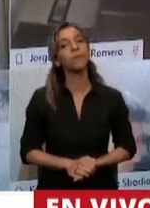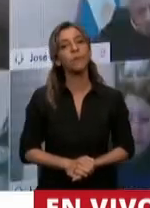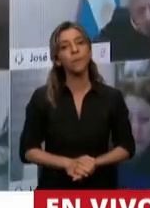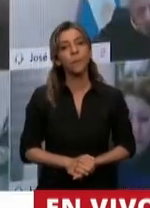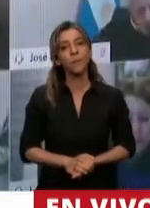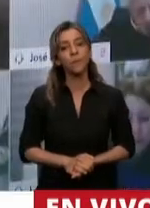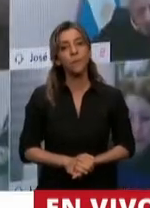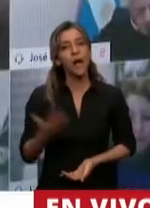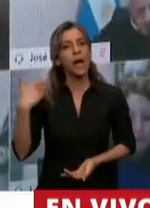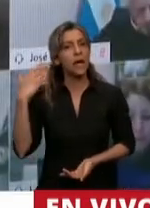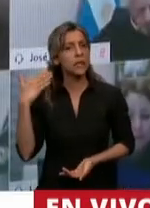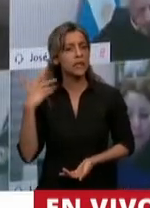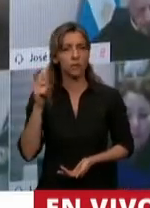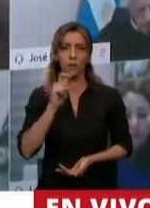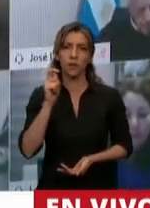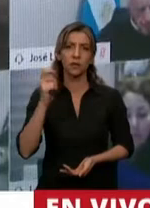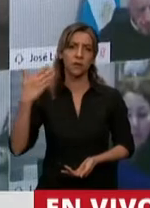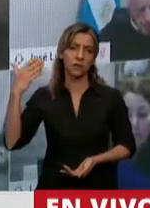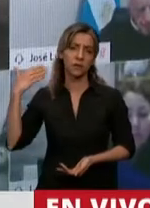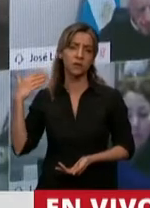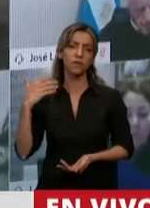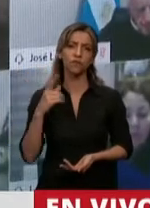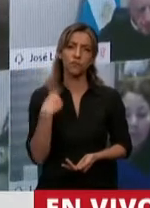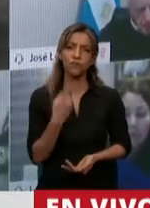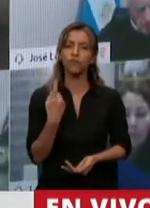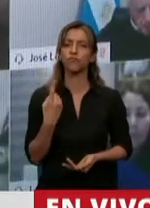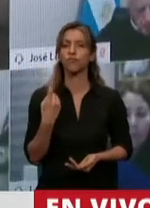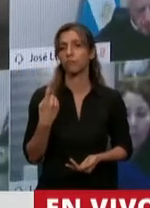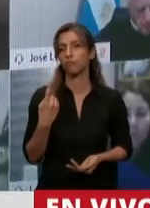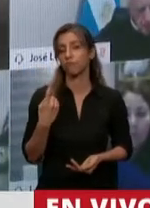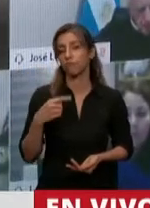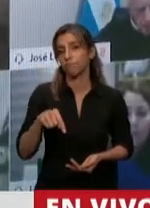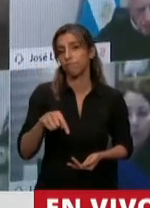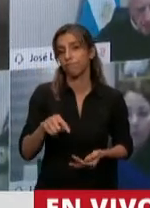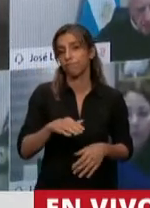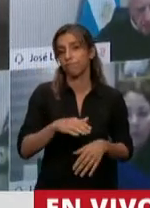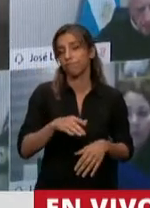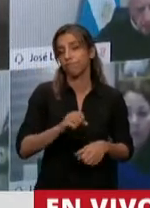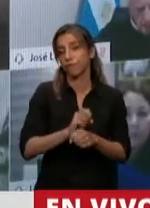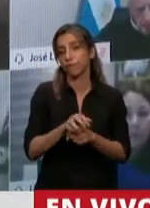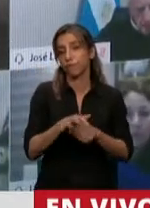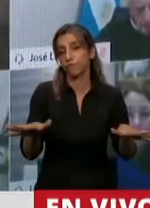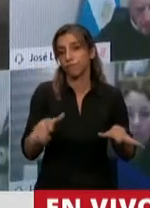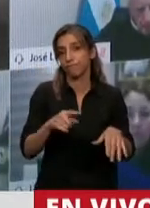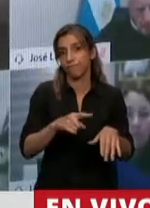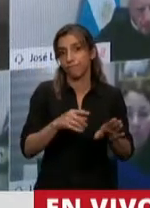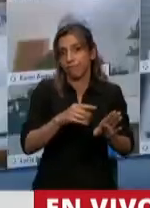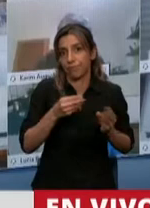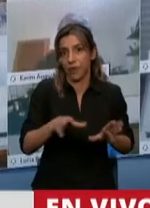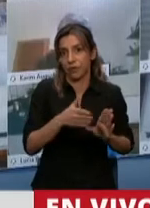Hace varios meses ya que venimos transitando esta pandemia y si hubo algo positivo que